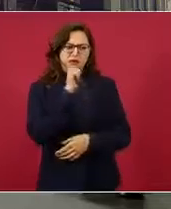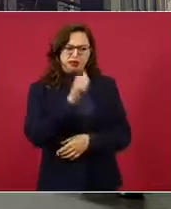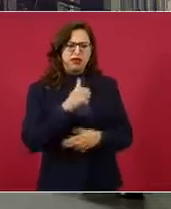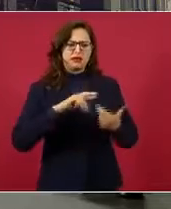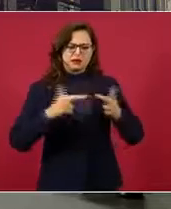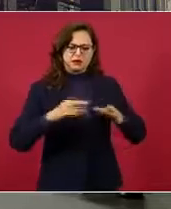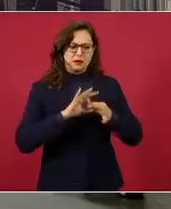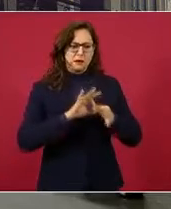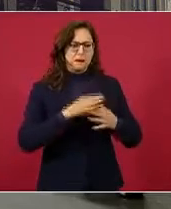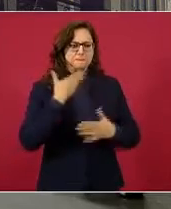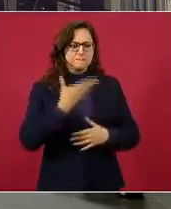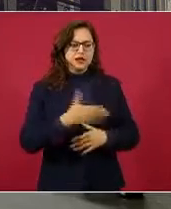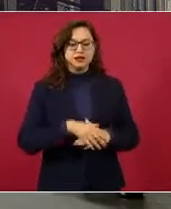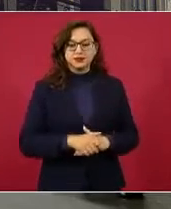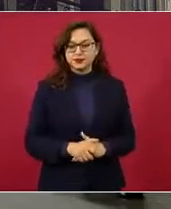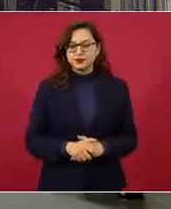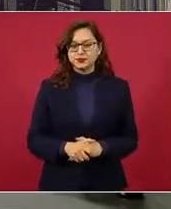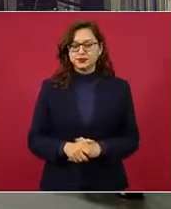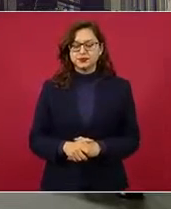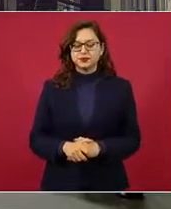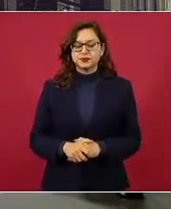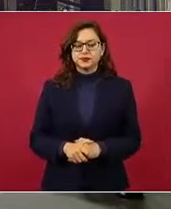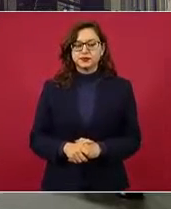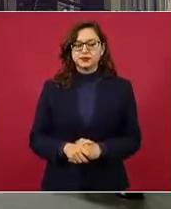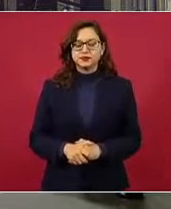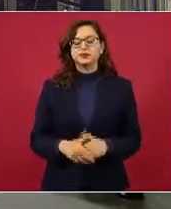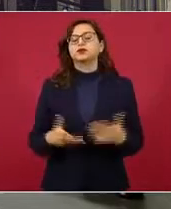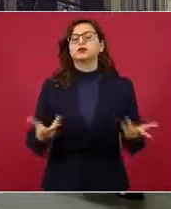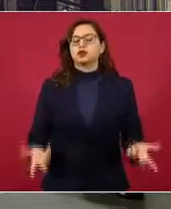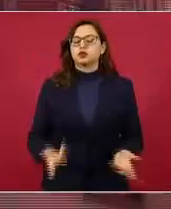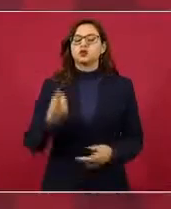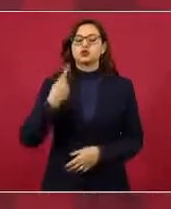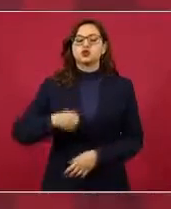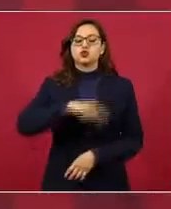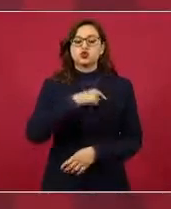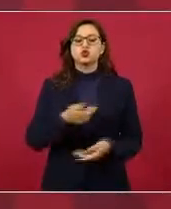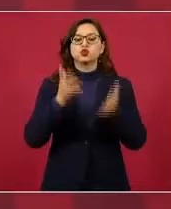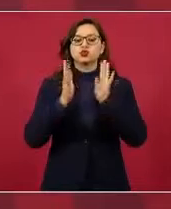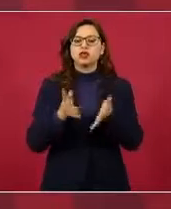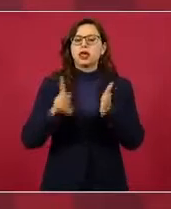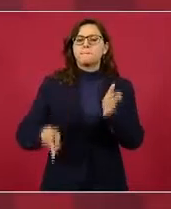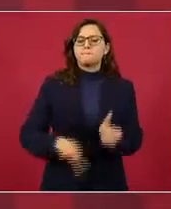Bueno, ya hemos dejado en claro que nosotros respetamos mucho al pueblo español